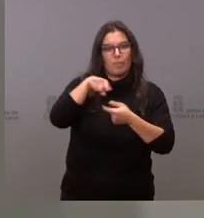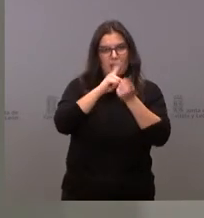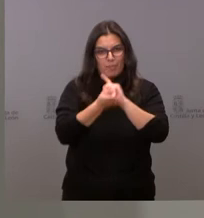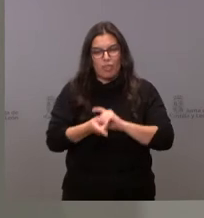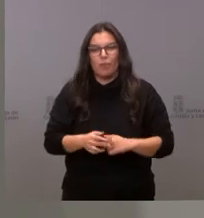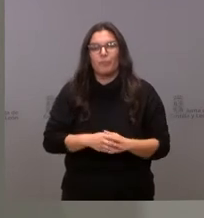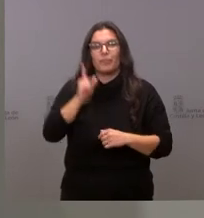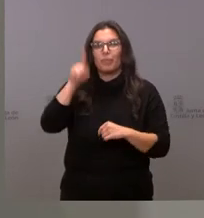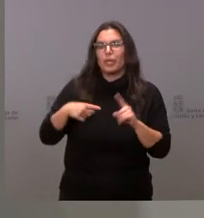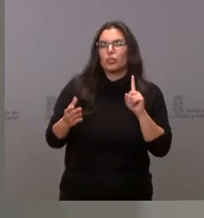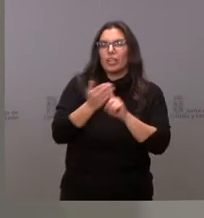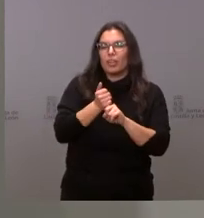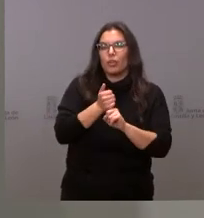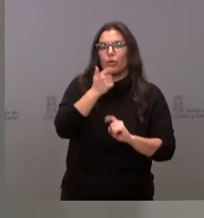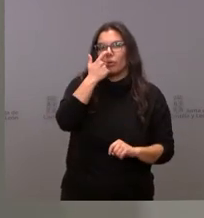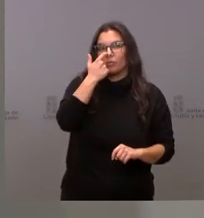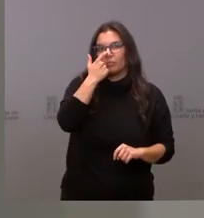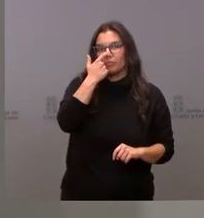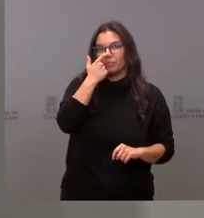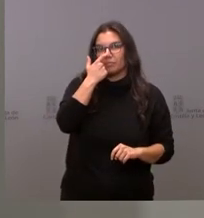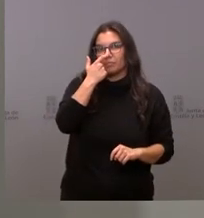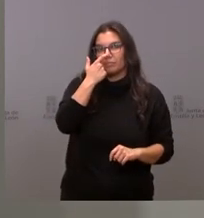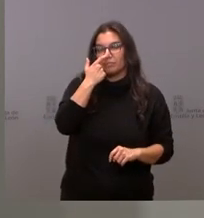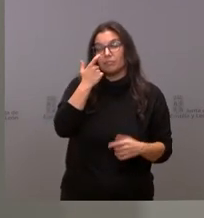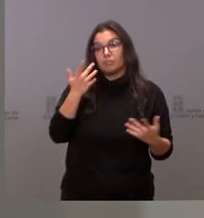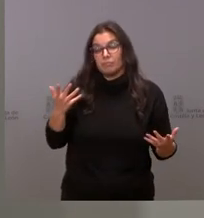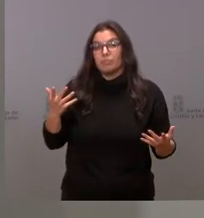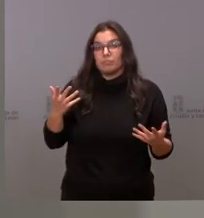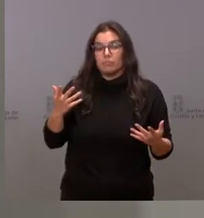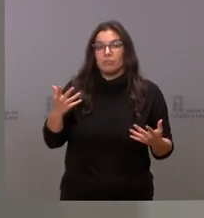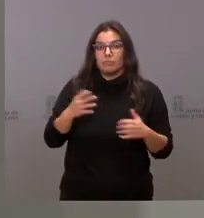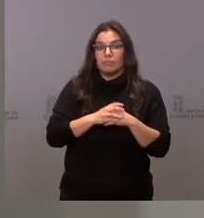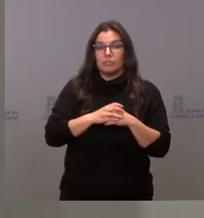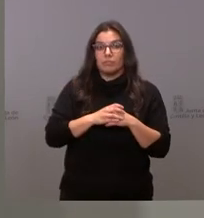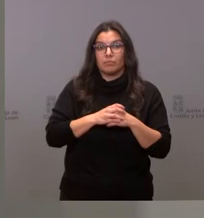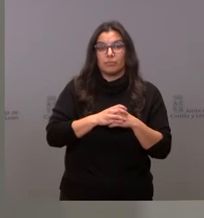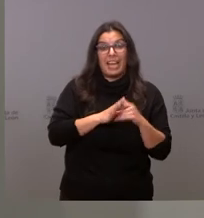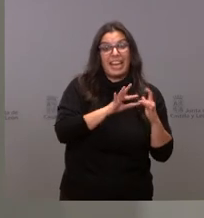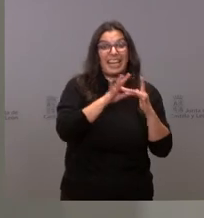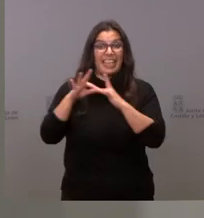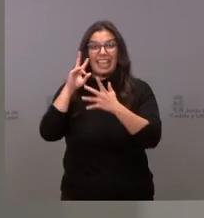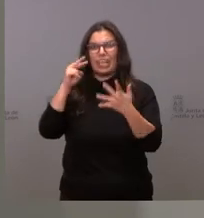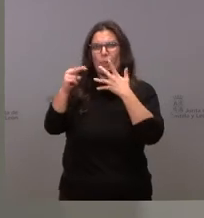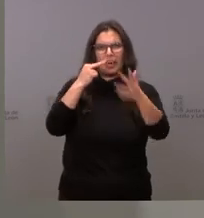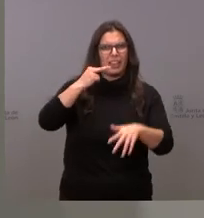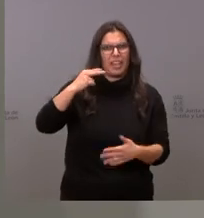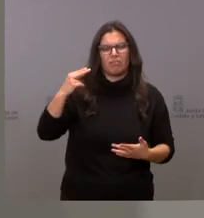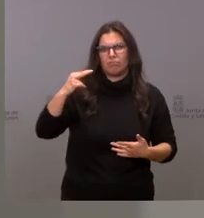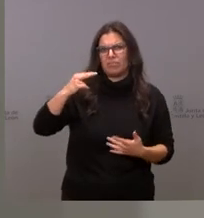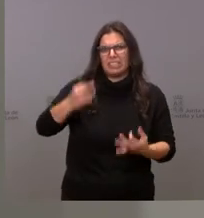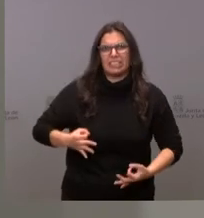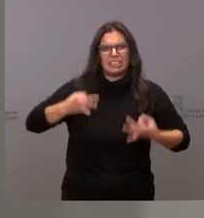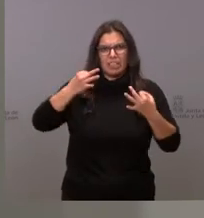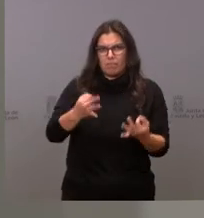conseguido pues encabezar todos los rankings de transparencia de nuestra